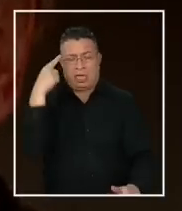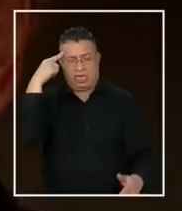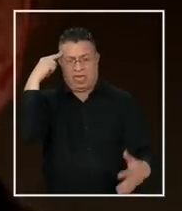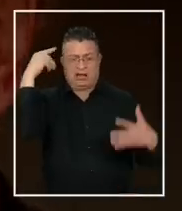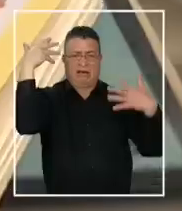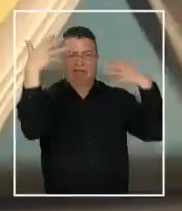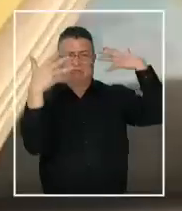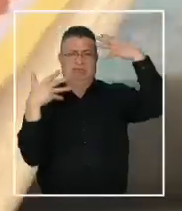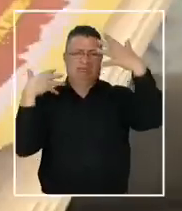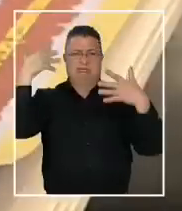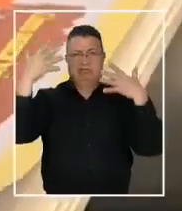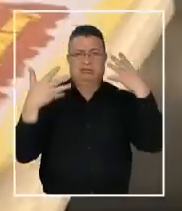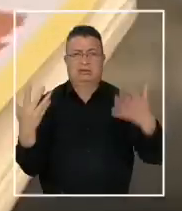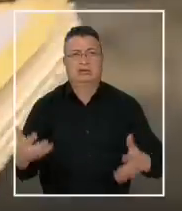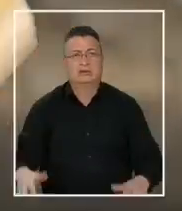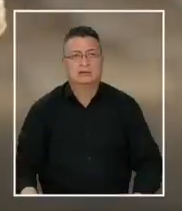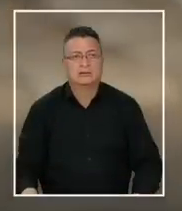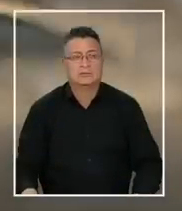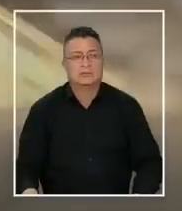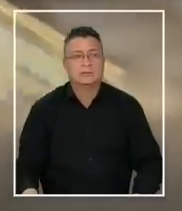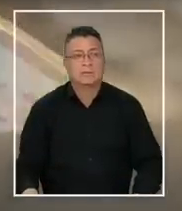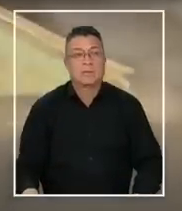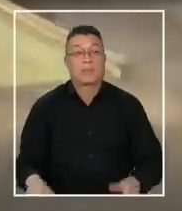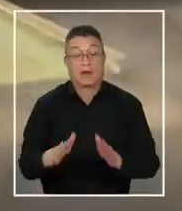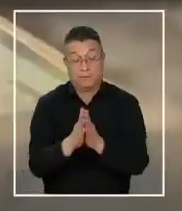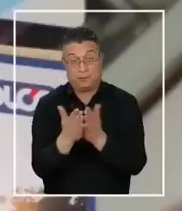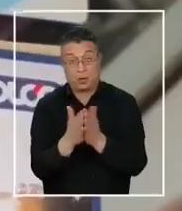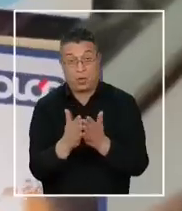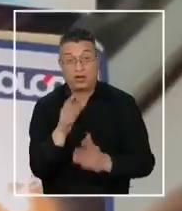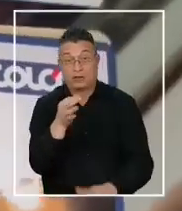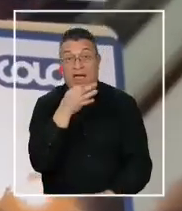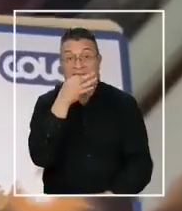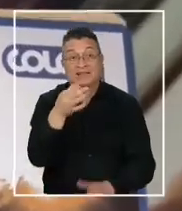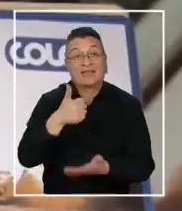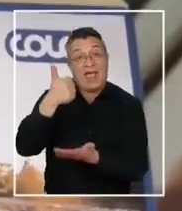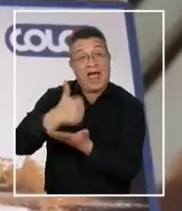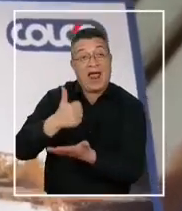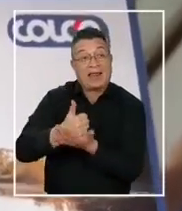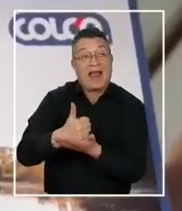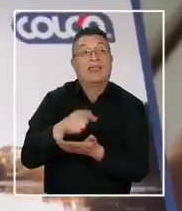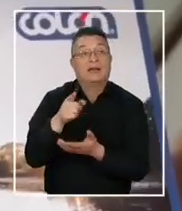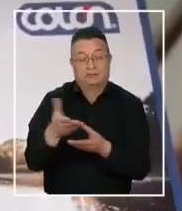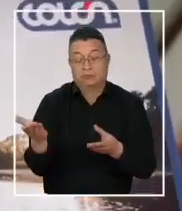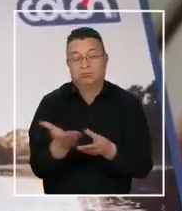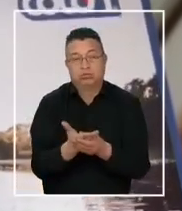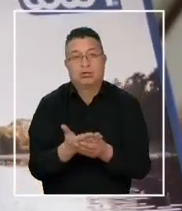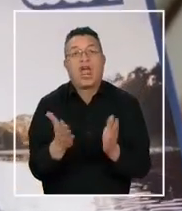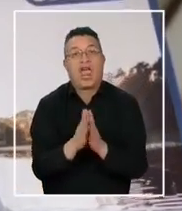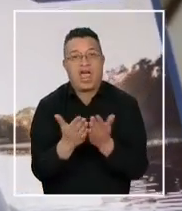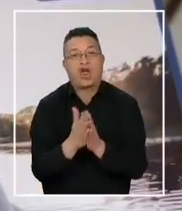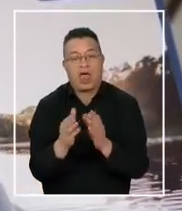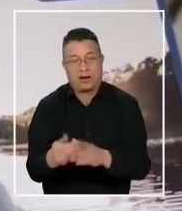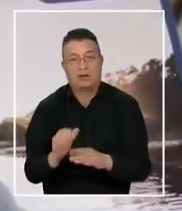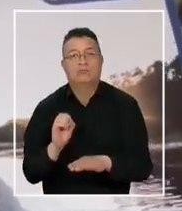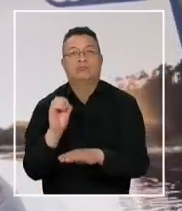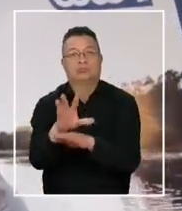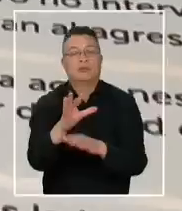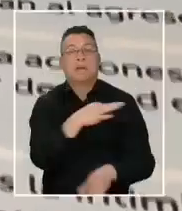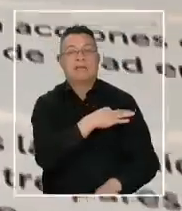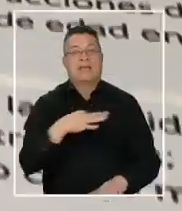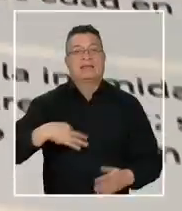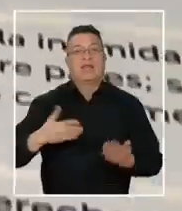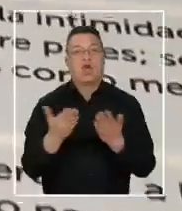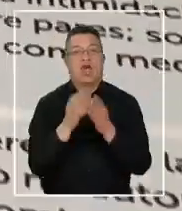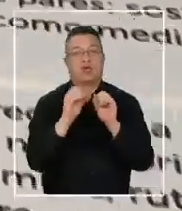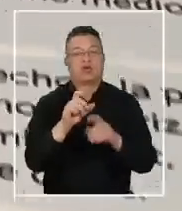desorientación. El cuaderno que menciona el alcalde venía en este set de útiles escolares enviado por el Mineduc